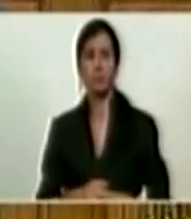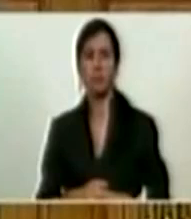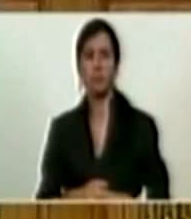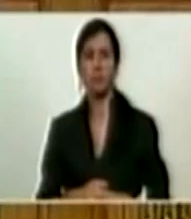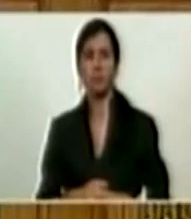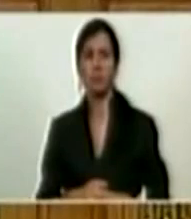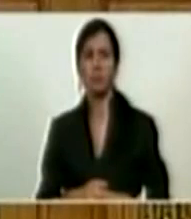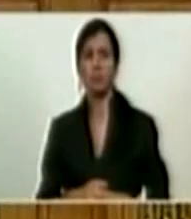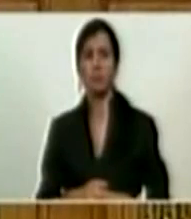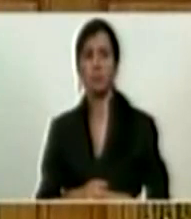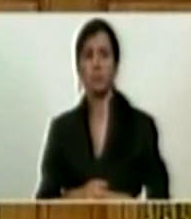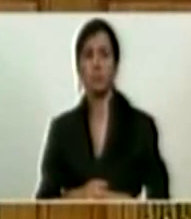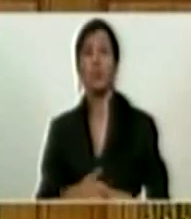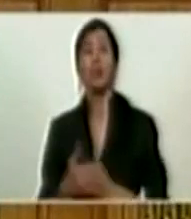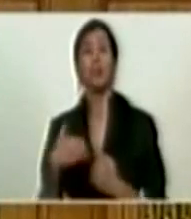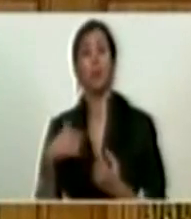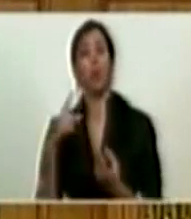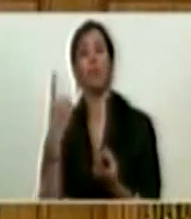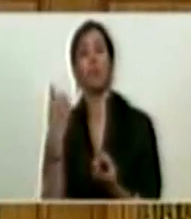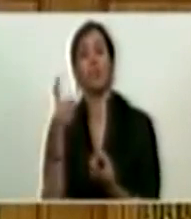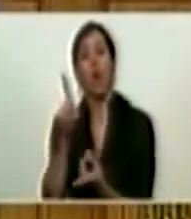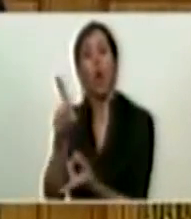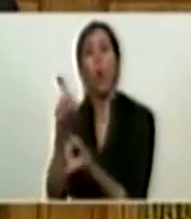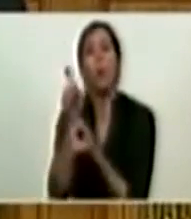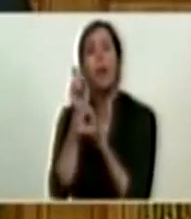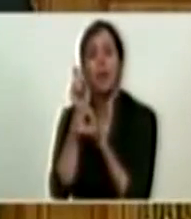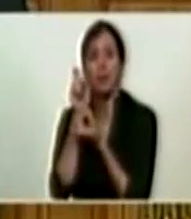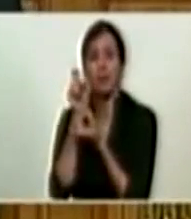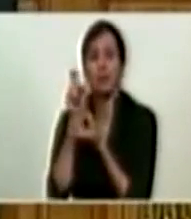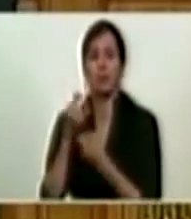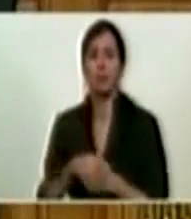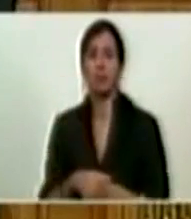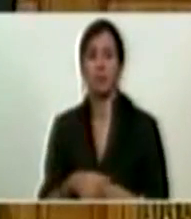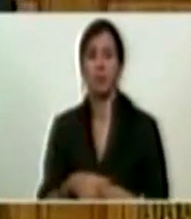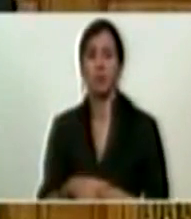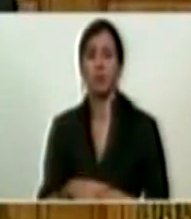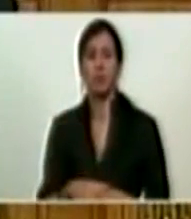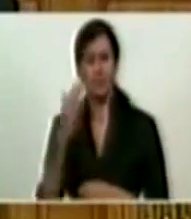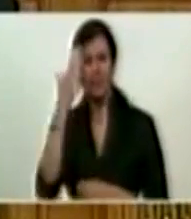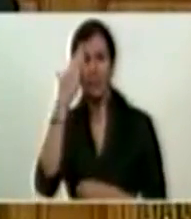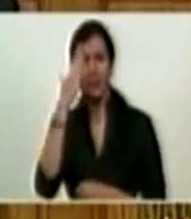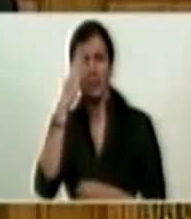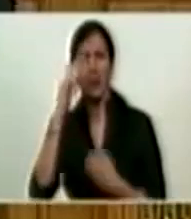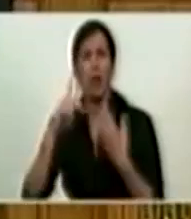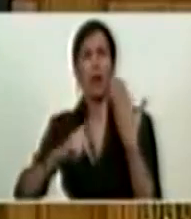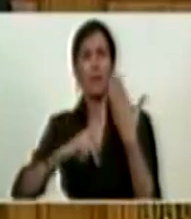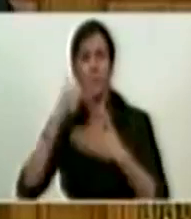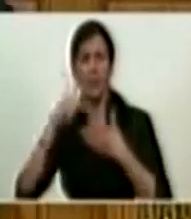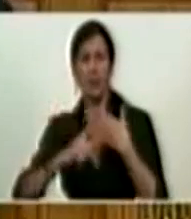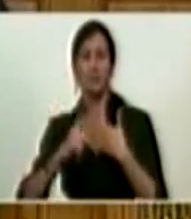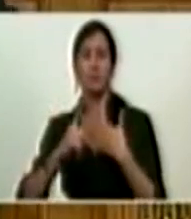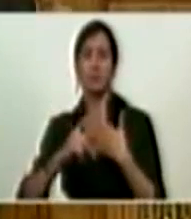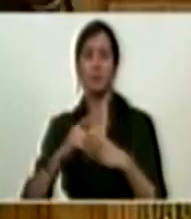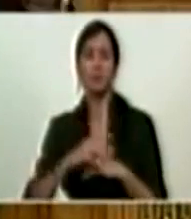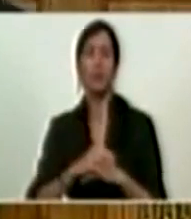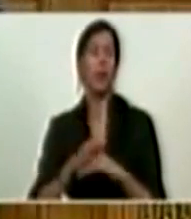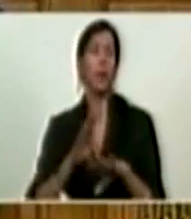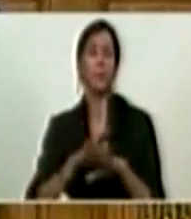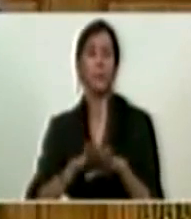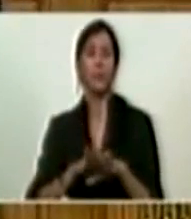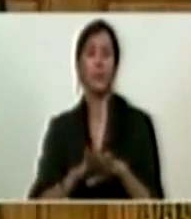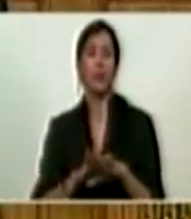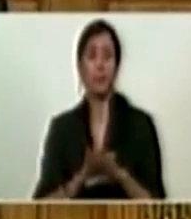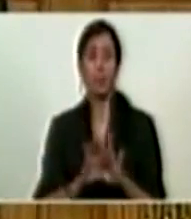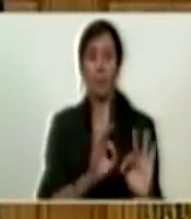Hay que cobrarla. Pero sabemos que había un plan de perturbación de alto nivel, dado que venían unas